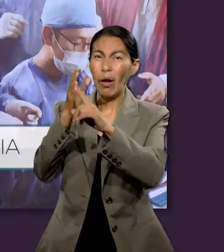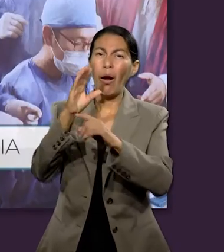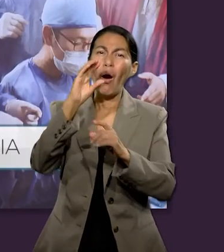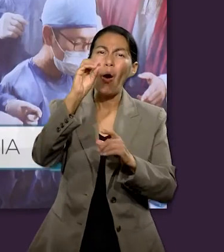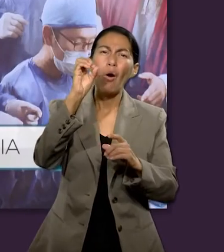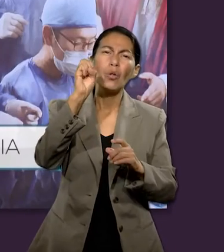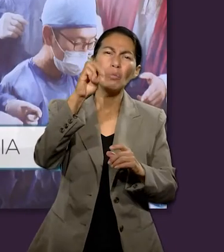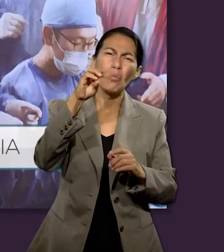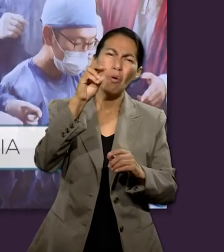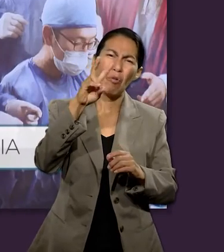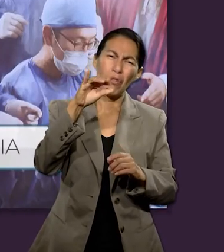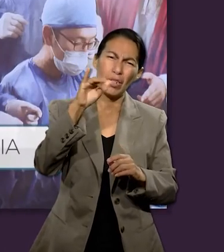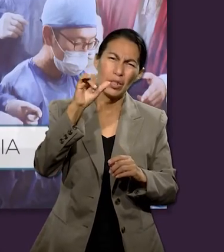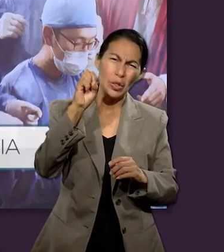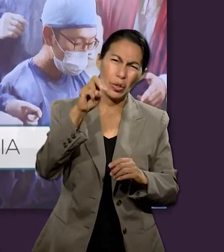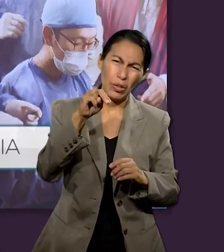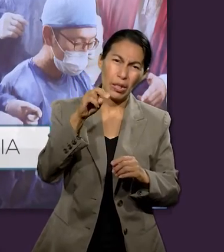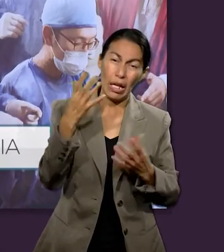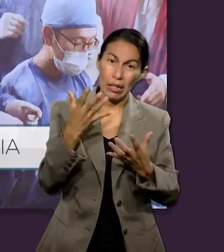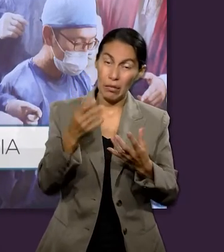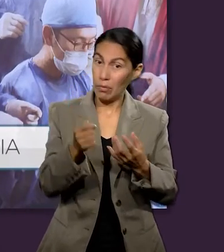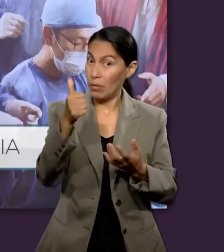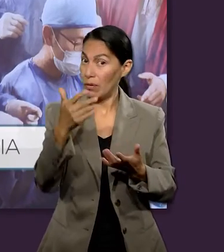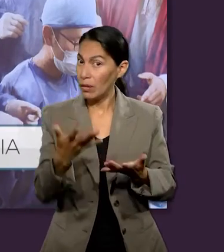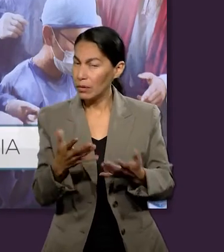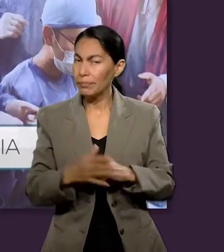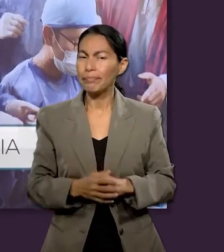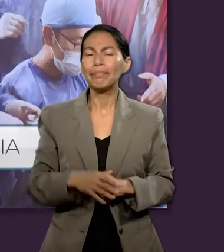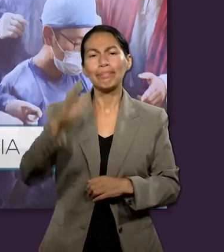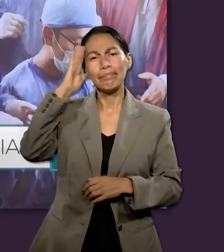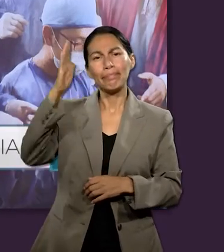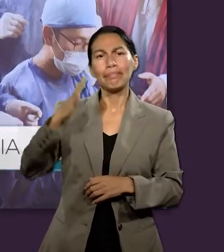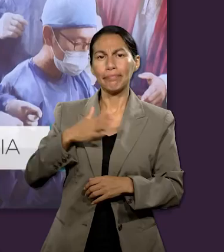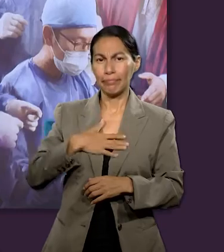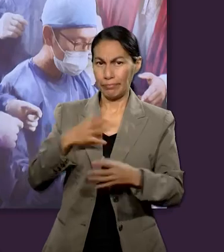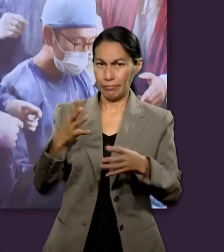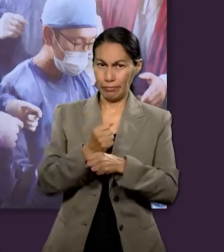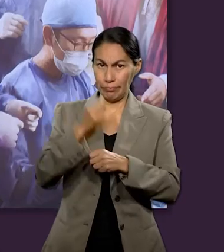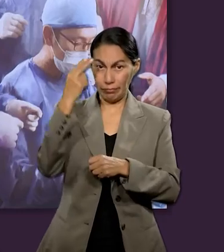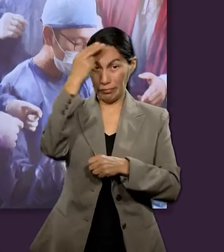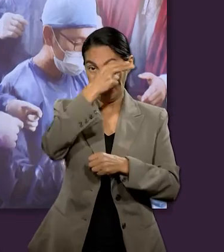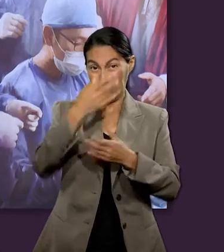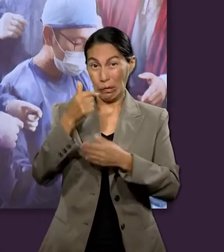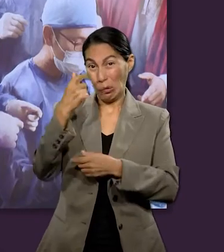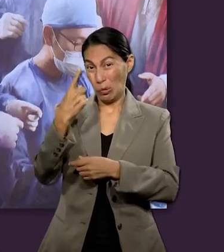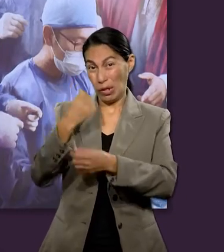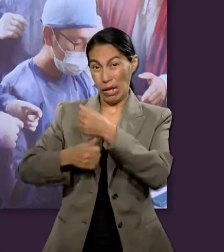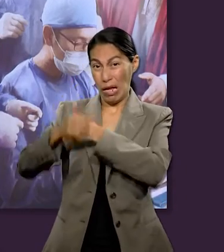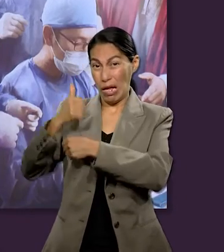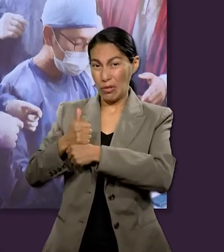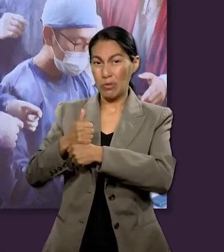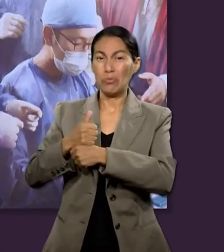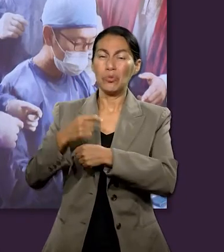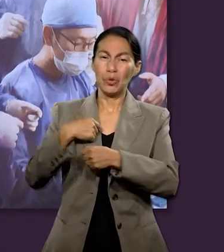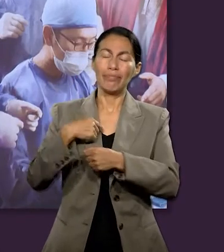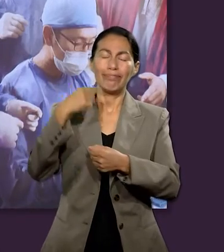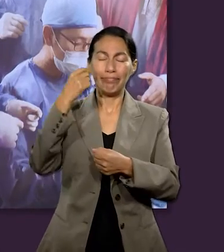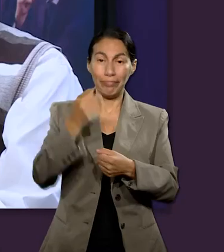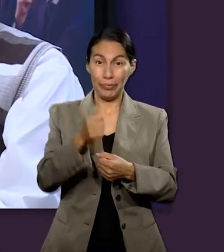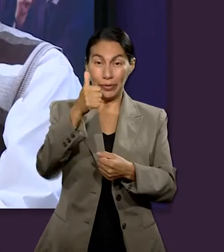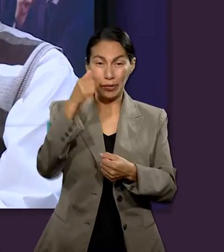Hola, yo soy Noemí y justo hace un año, gracias a una materia, fue la primera vez que redacté mi Cosmovisión.